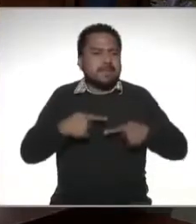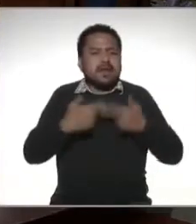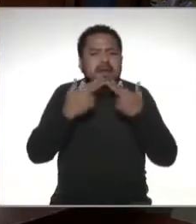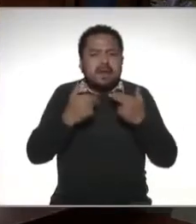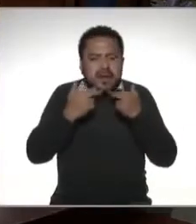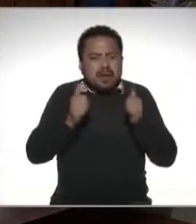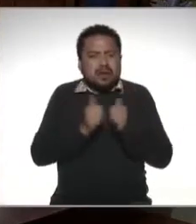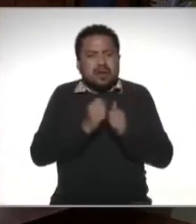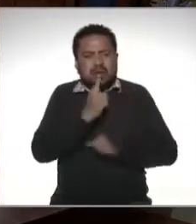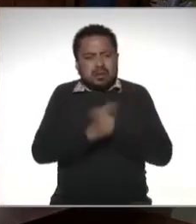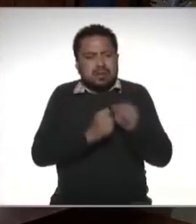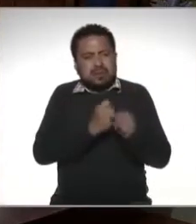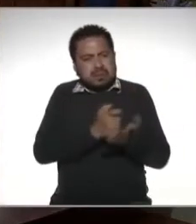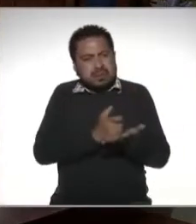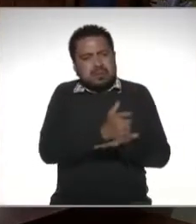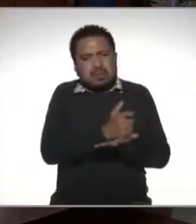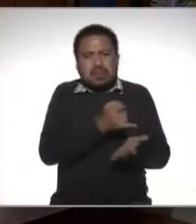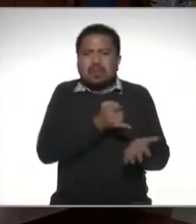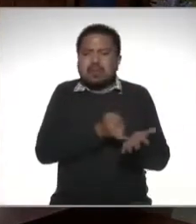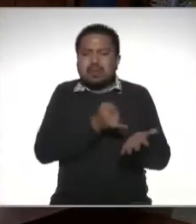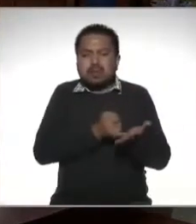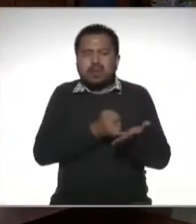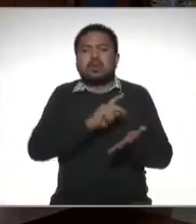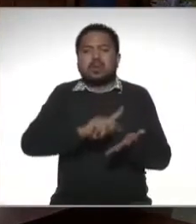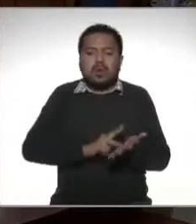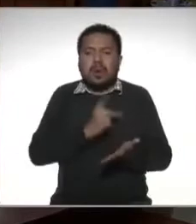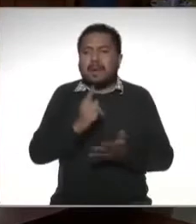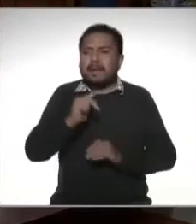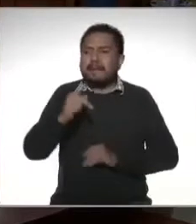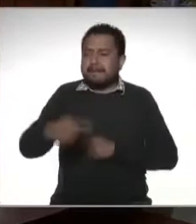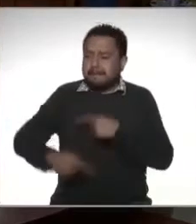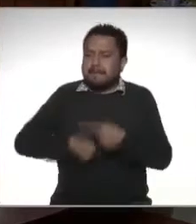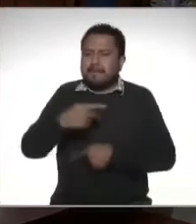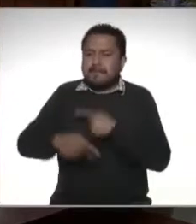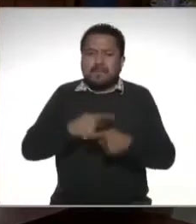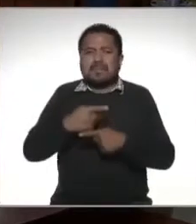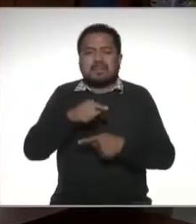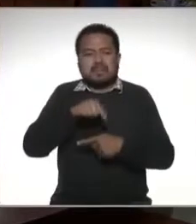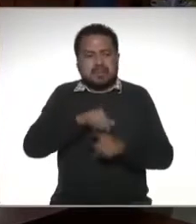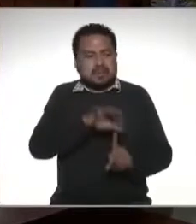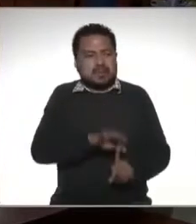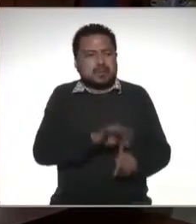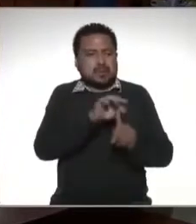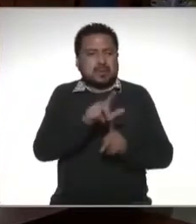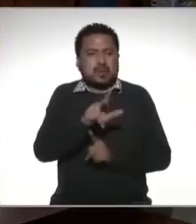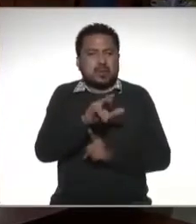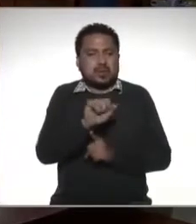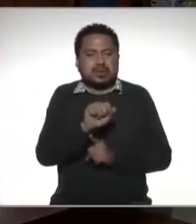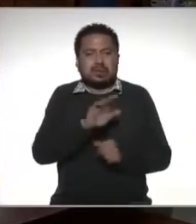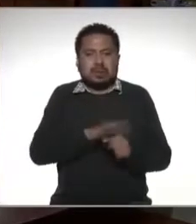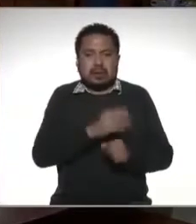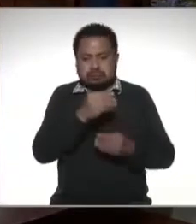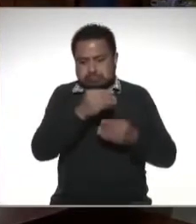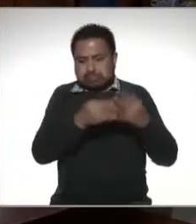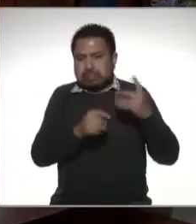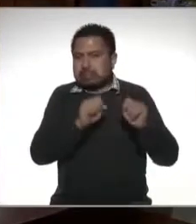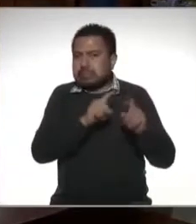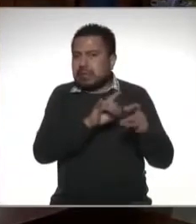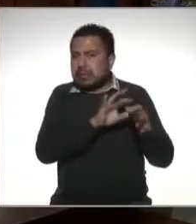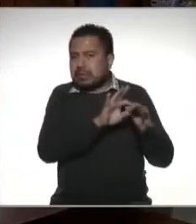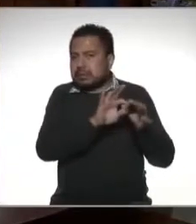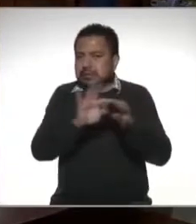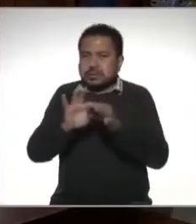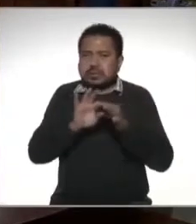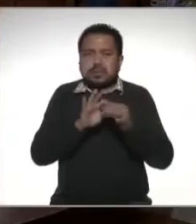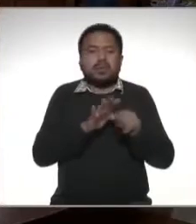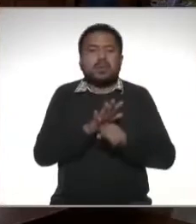en la declaración de impuestos nuevamente nos preguntan y fue tomo esta de Luis Guzmán porque varios han preguntado nuevamente cuáles